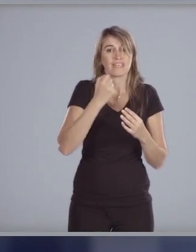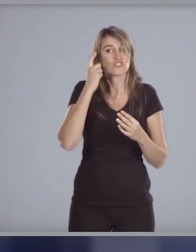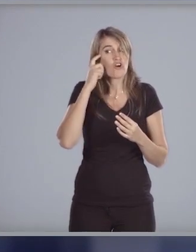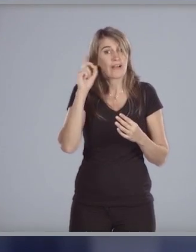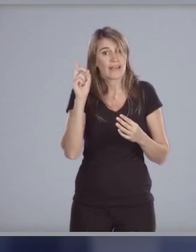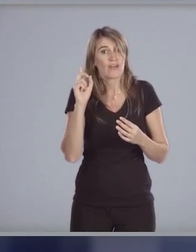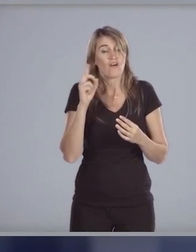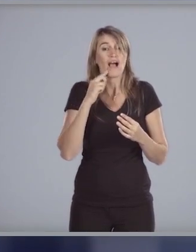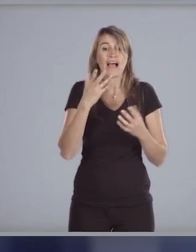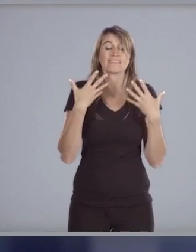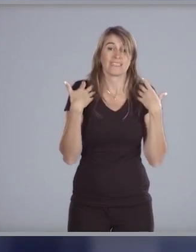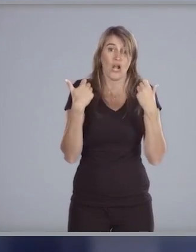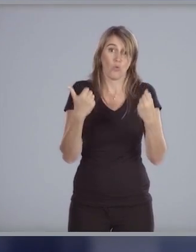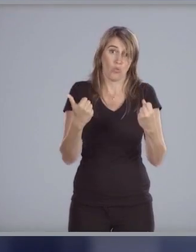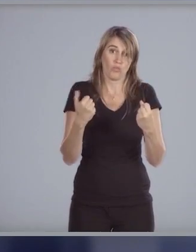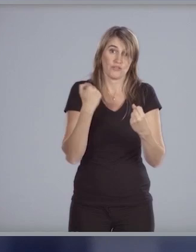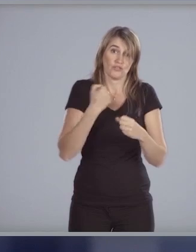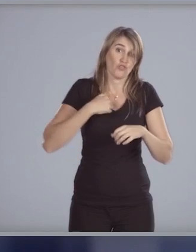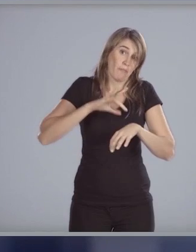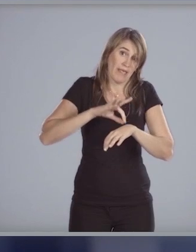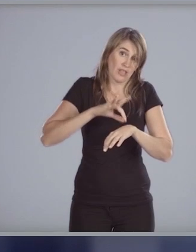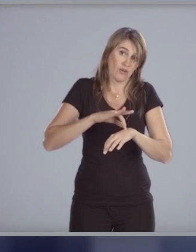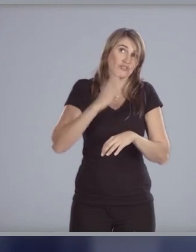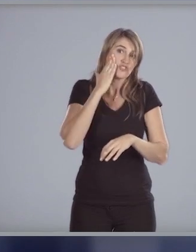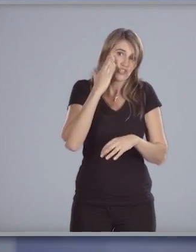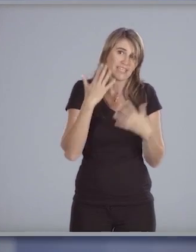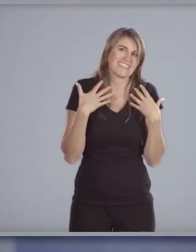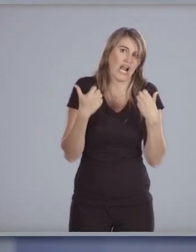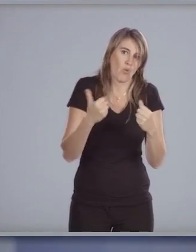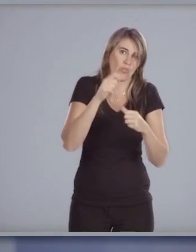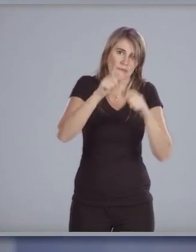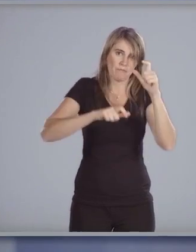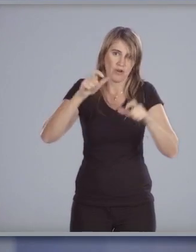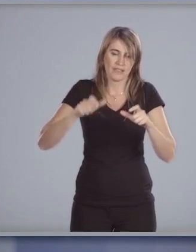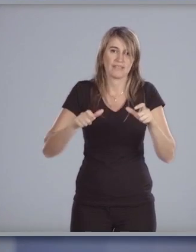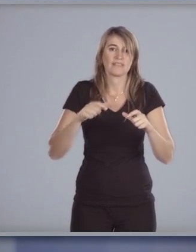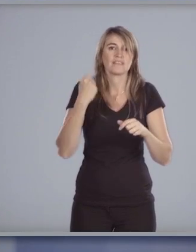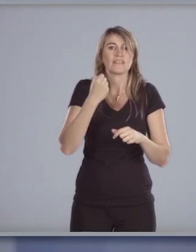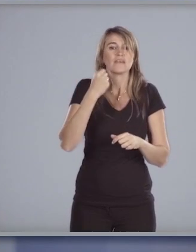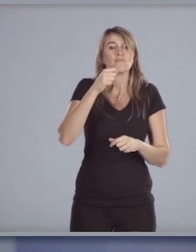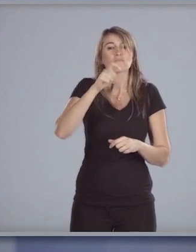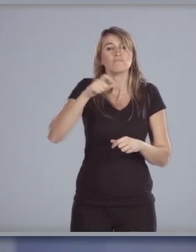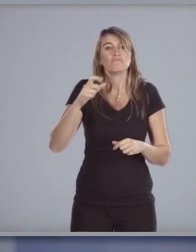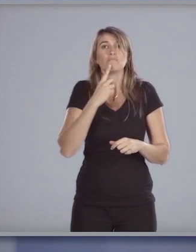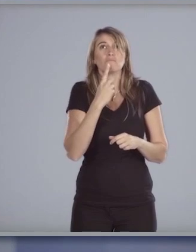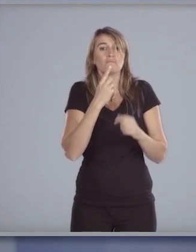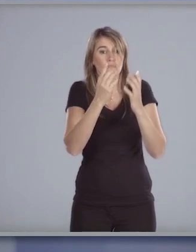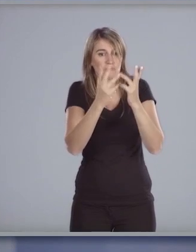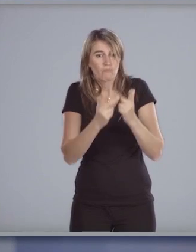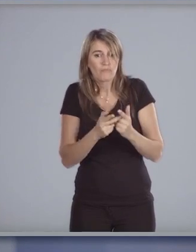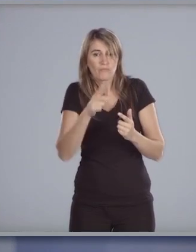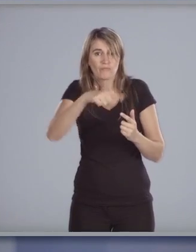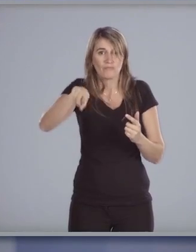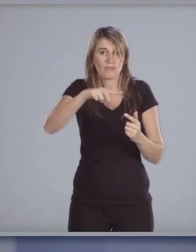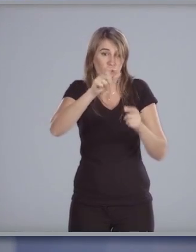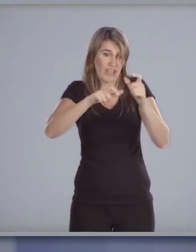saber lo que la salud significa para las personas hablar de políticas públicas de salud en el Uruguay